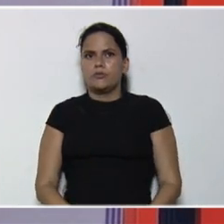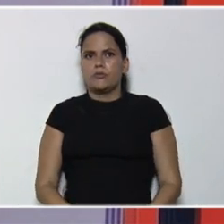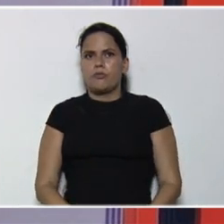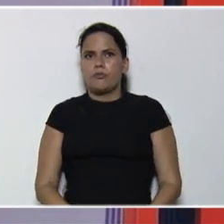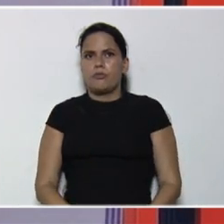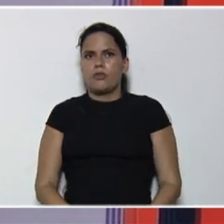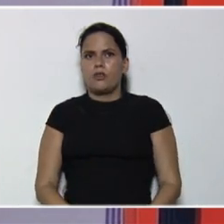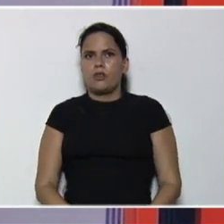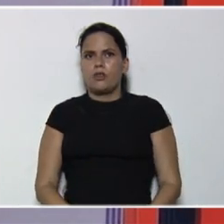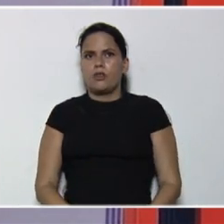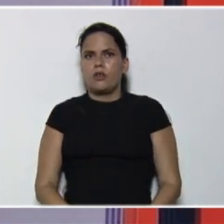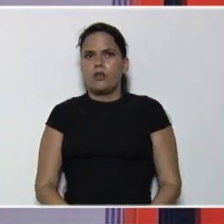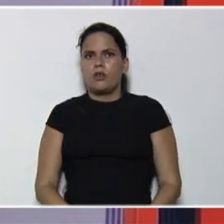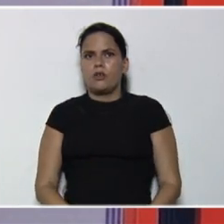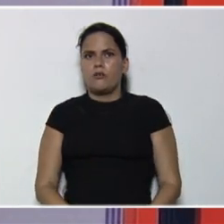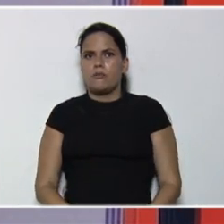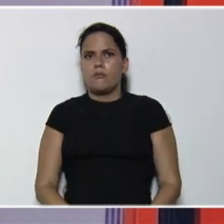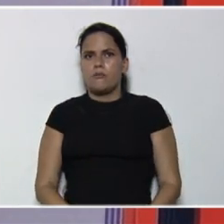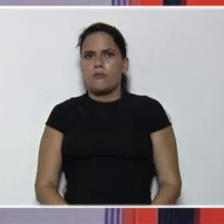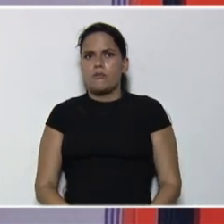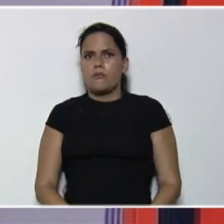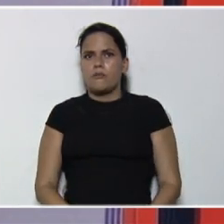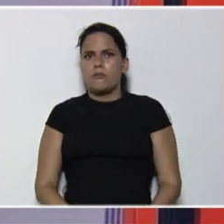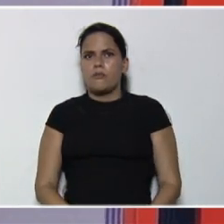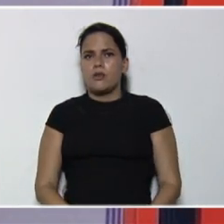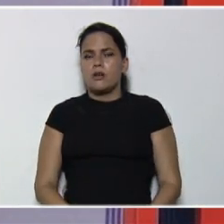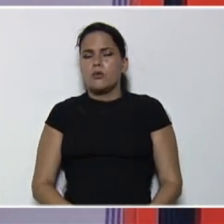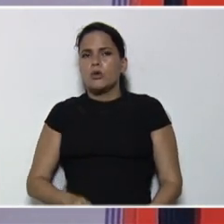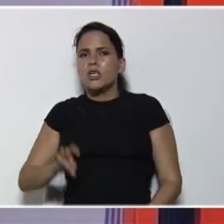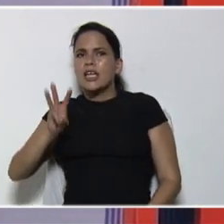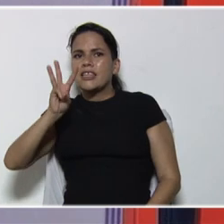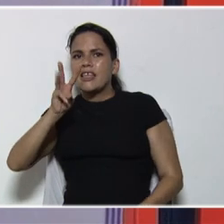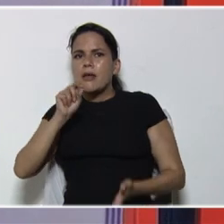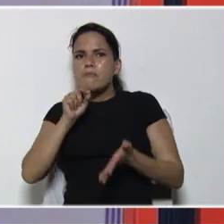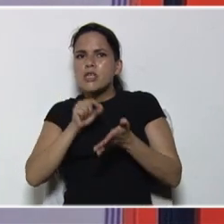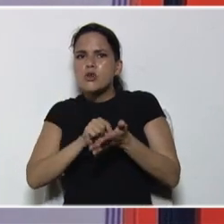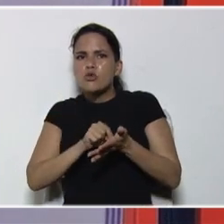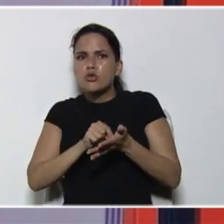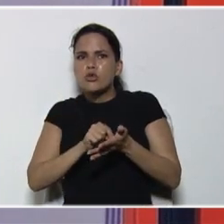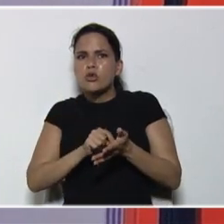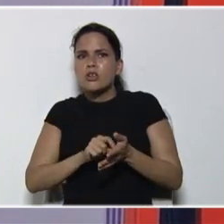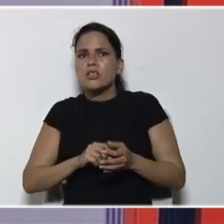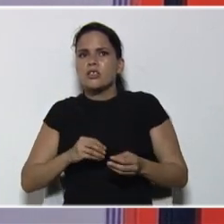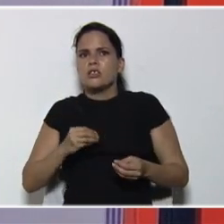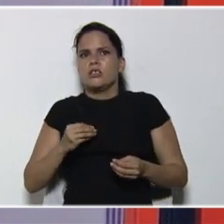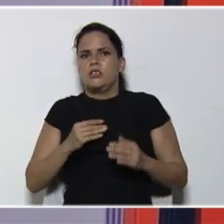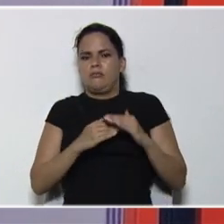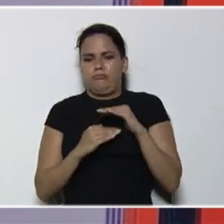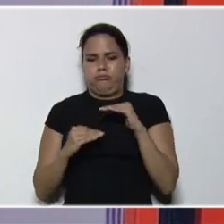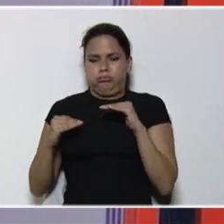al tercer minuto, recuerden que esto es tiempo, al tercer minuto, se me duplicó, la bacteria,